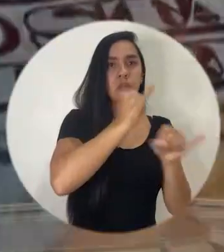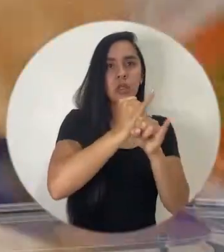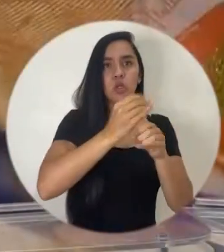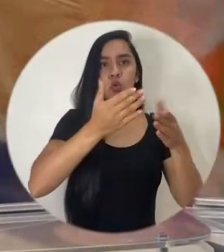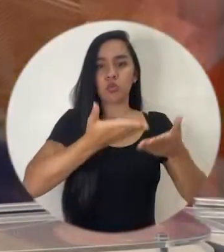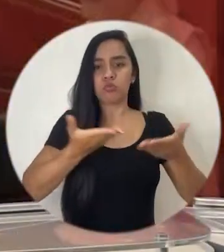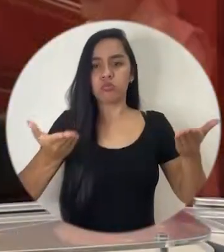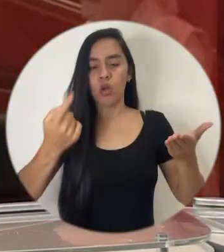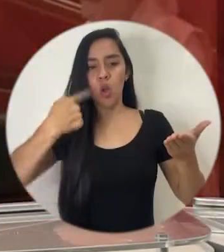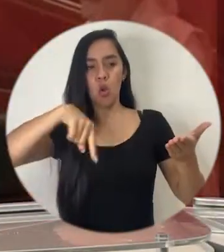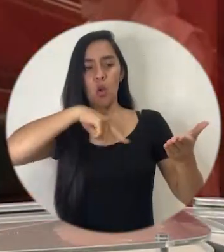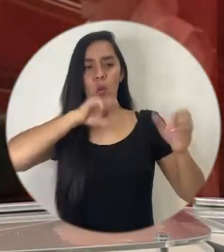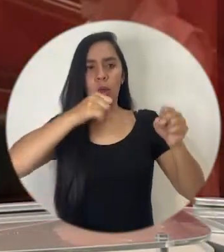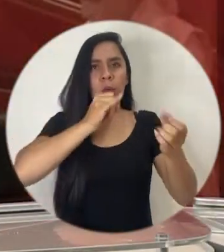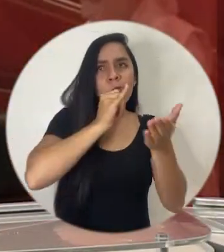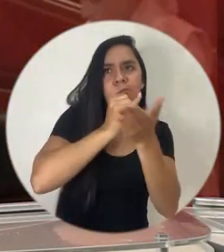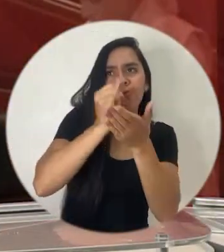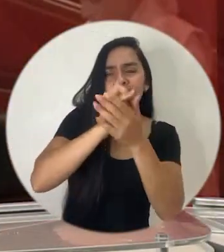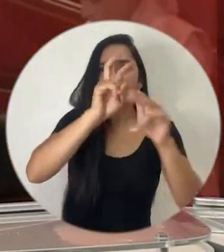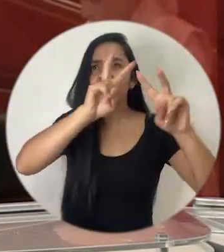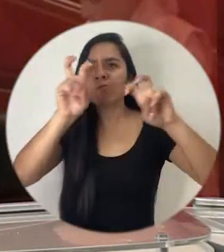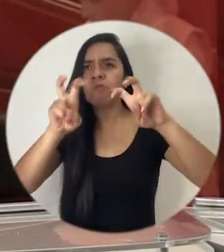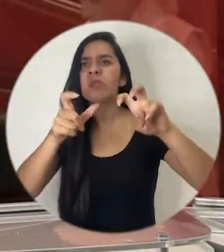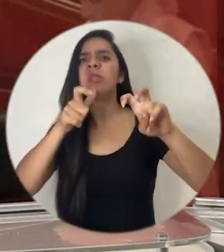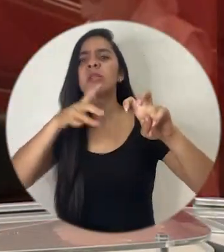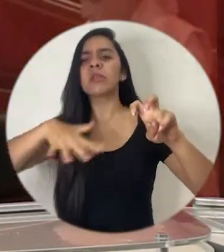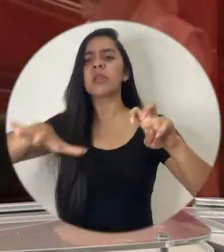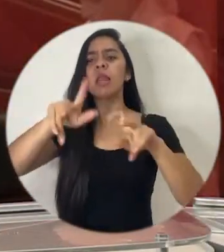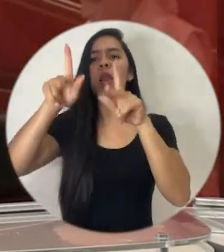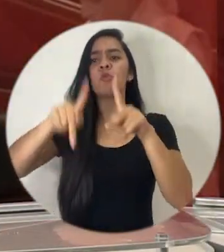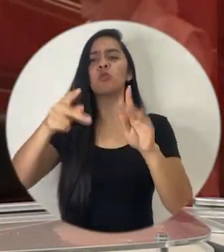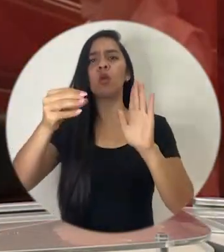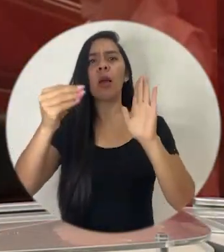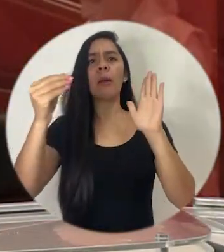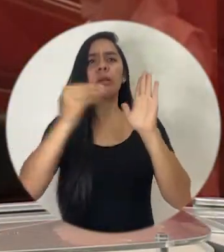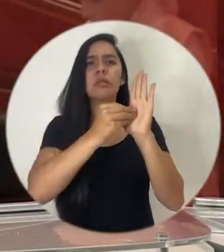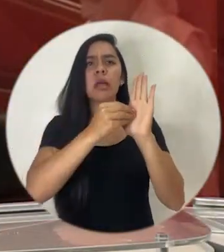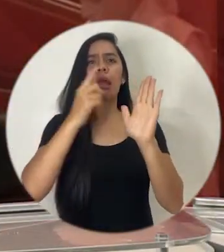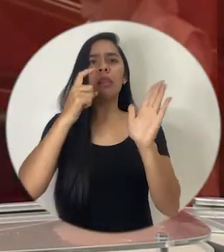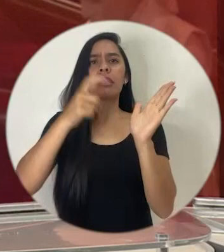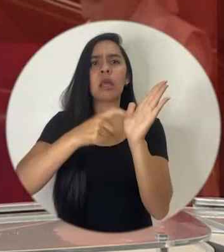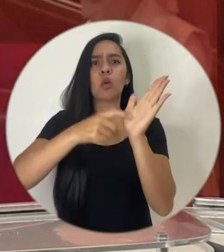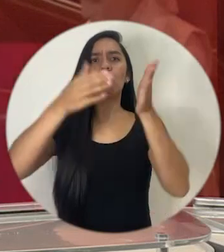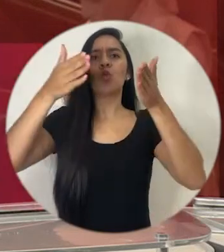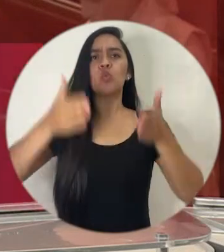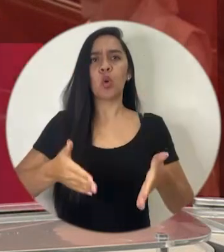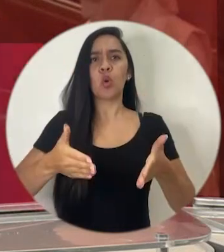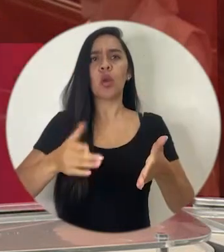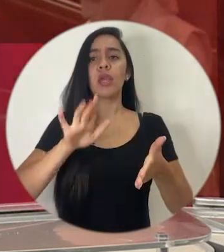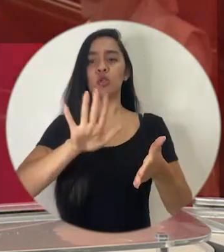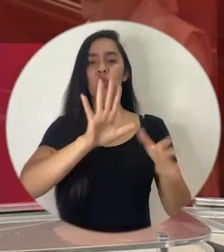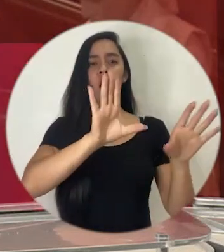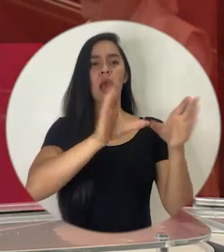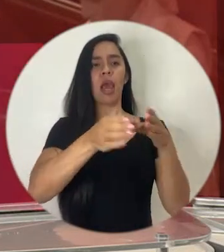para poder nosotros también hacer análisis de quiénes son los que están ahí manchados por